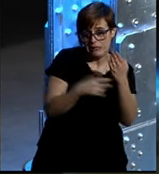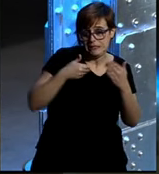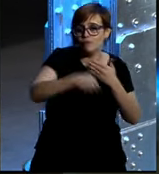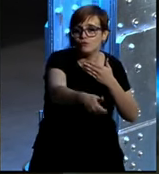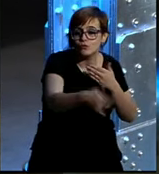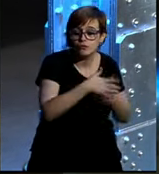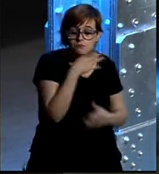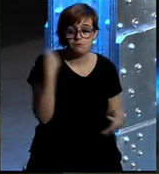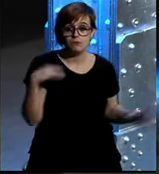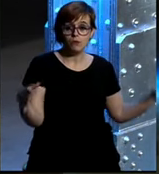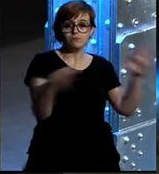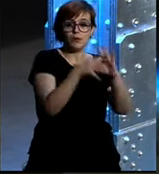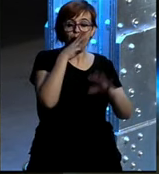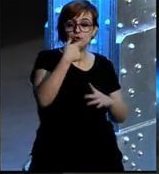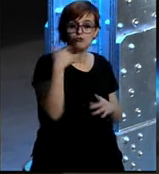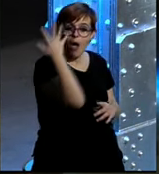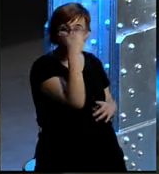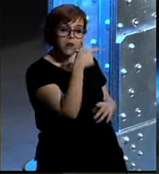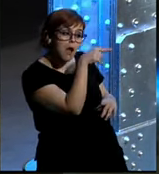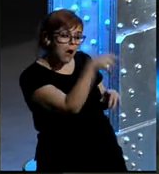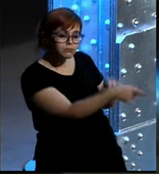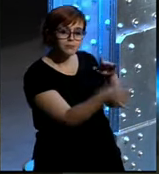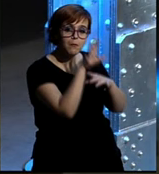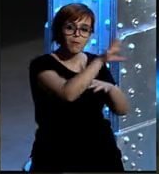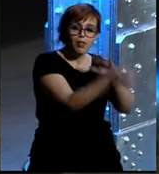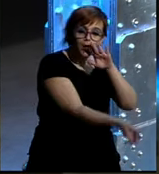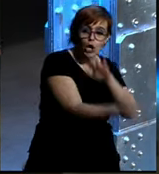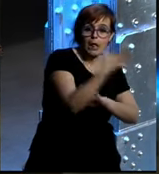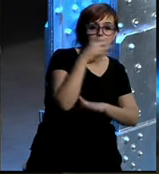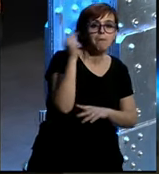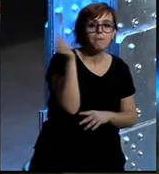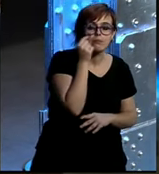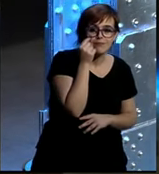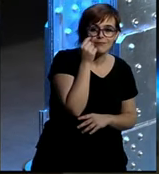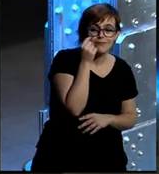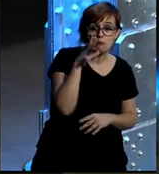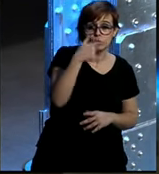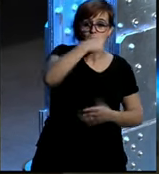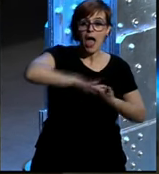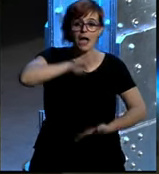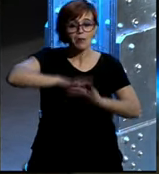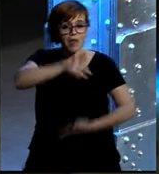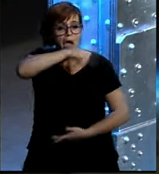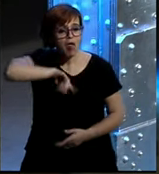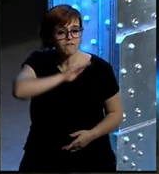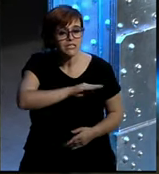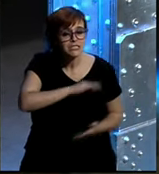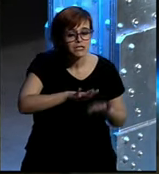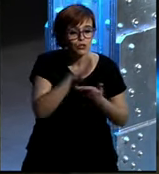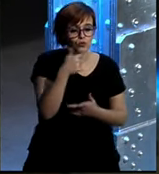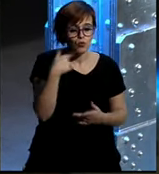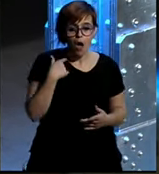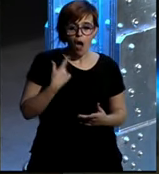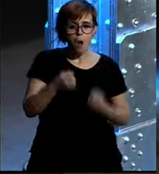gracias a eso se descubrió el continente de América vosotros tenéis todas las muchas capacidades a través de todas esas herramientas y de todo vuestro